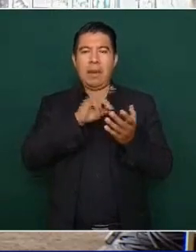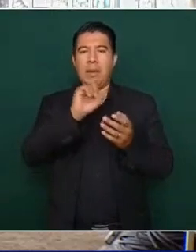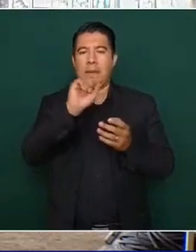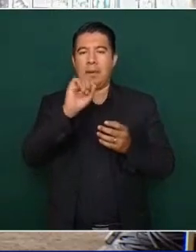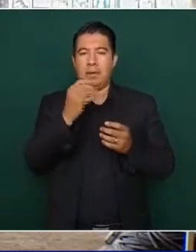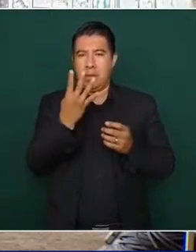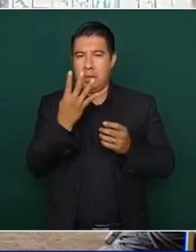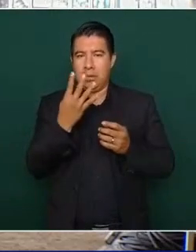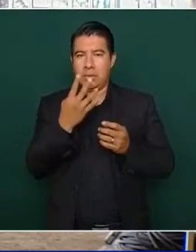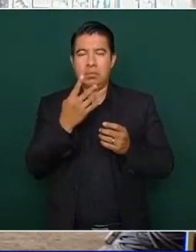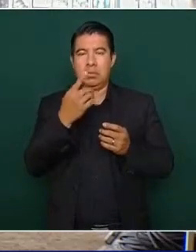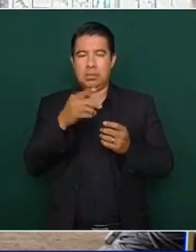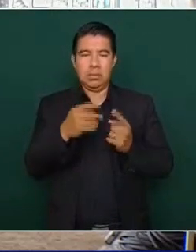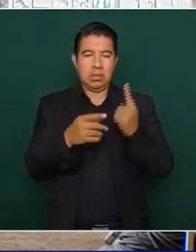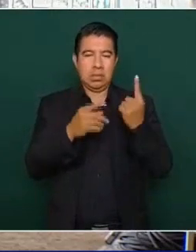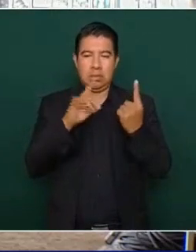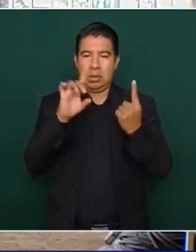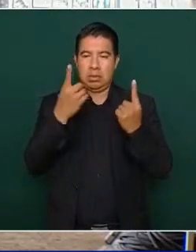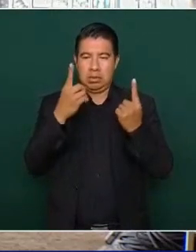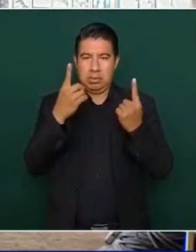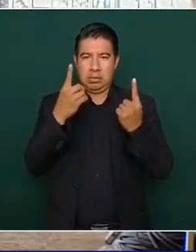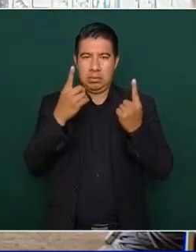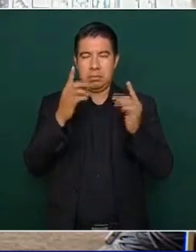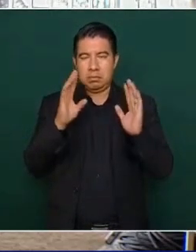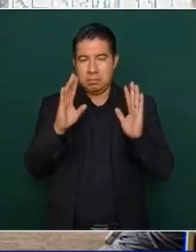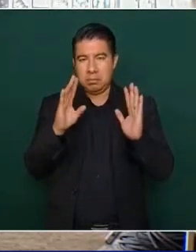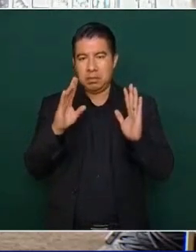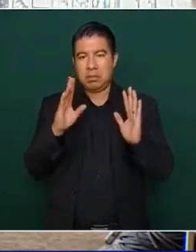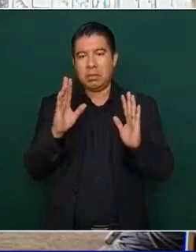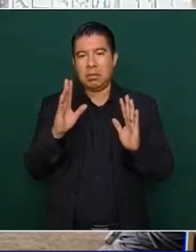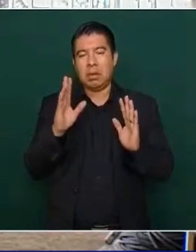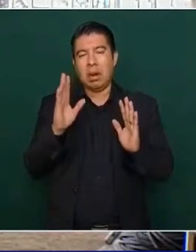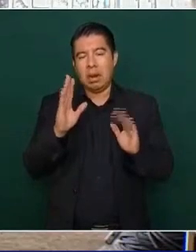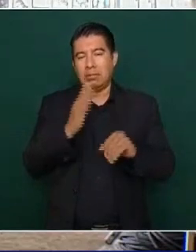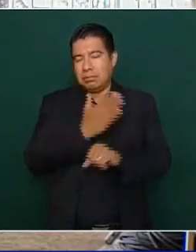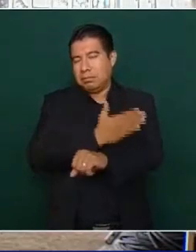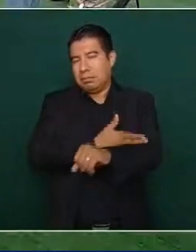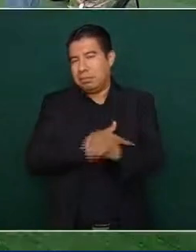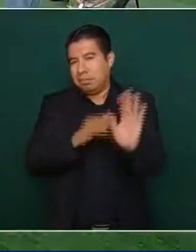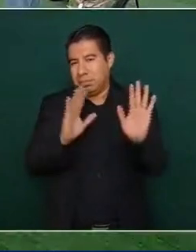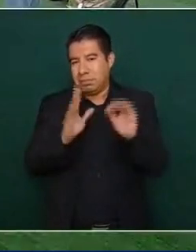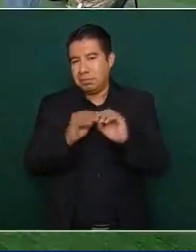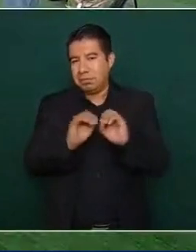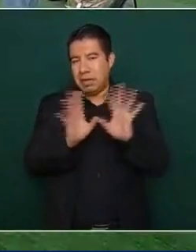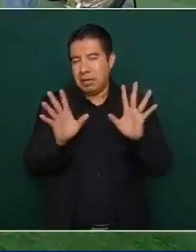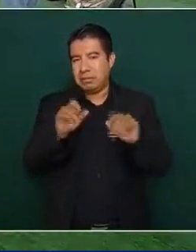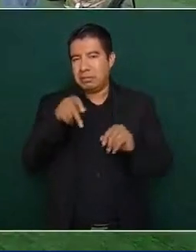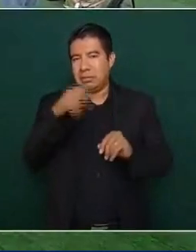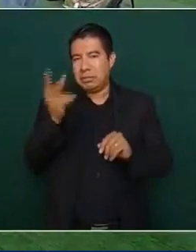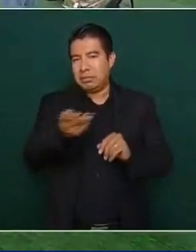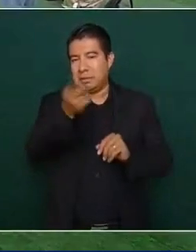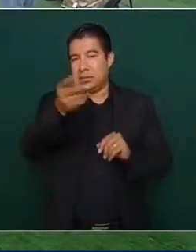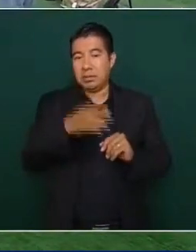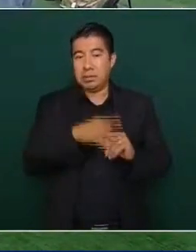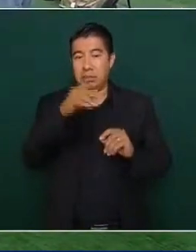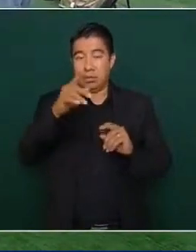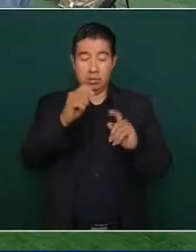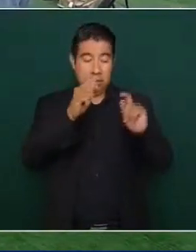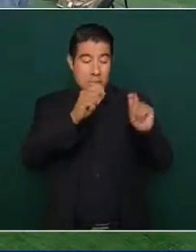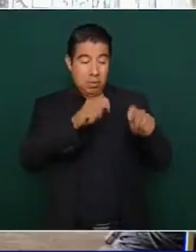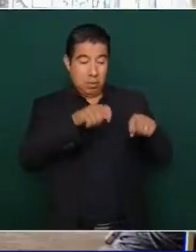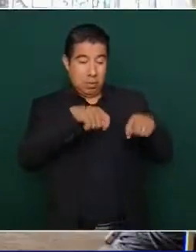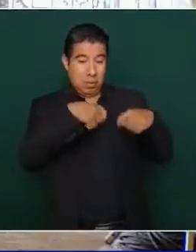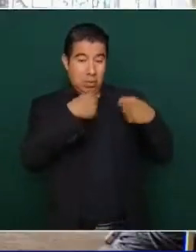aunque sea una obviedad, pero se la pregunto, ¿le gustaría entregarle la